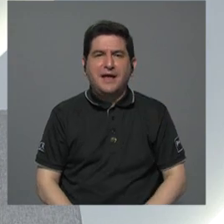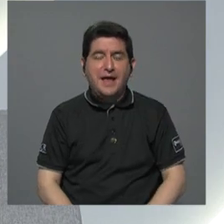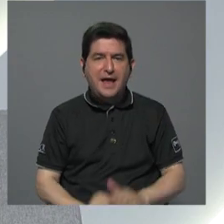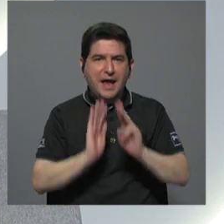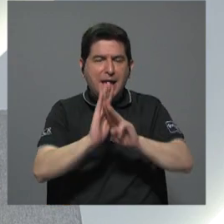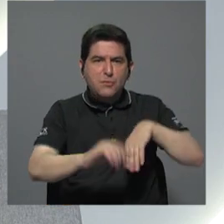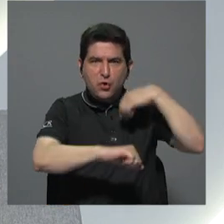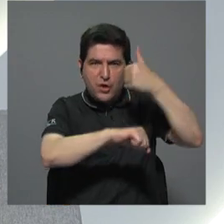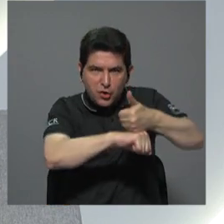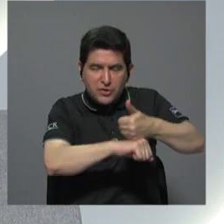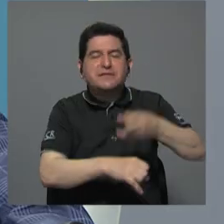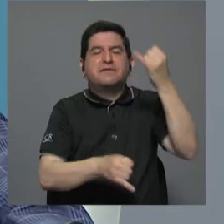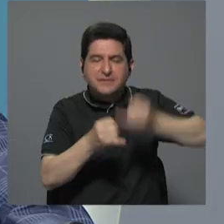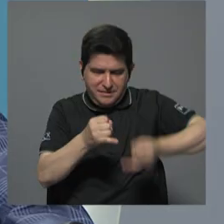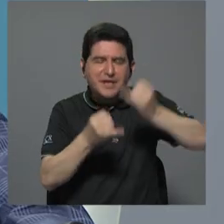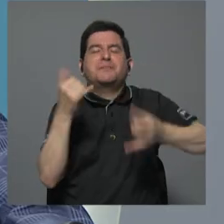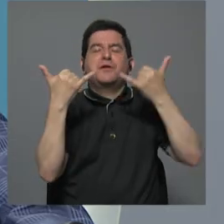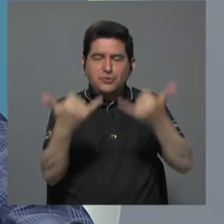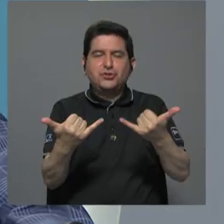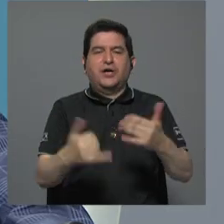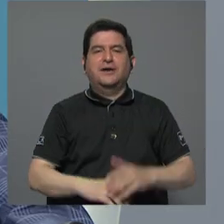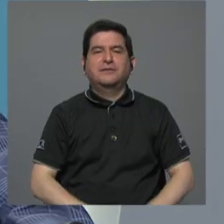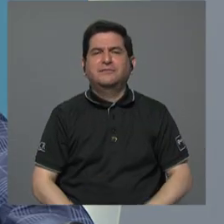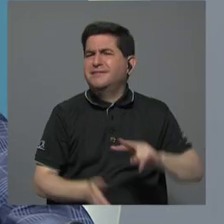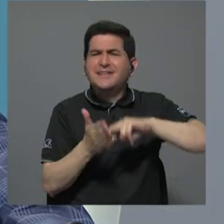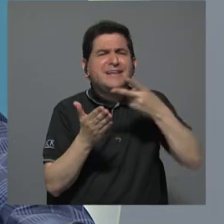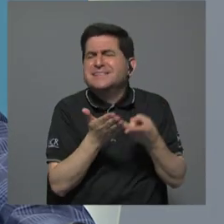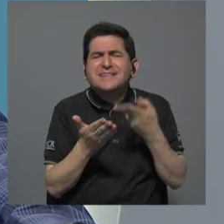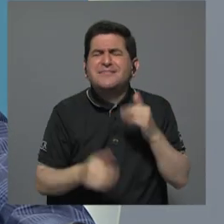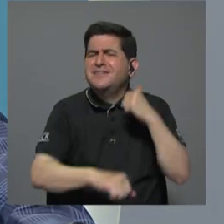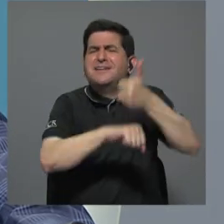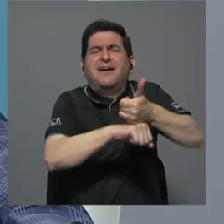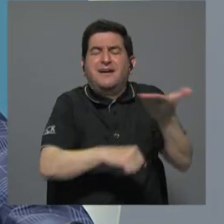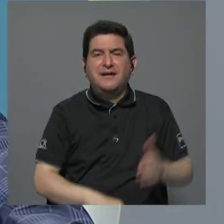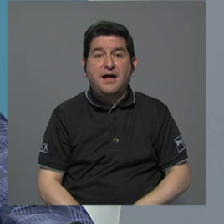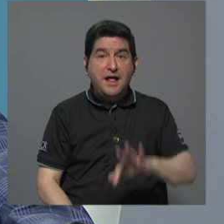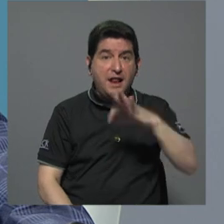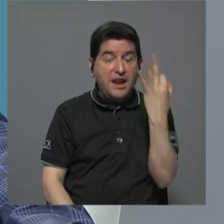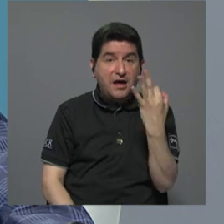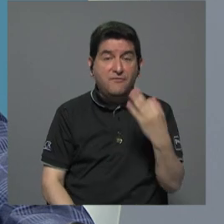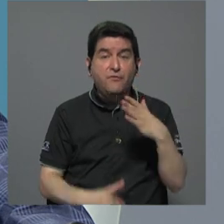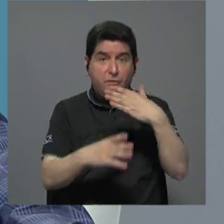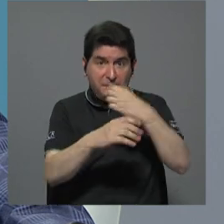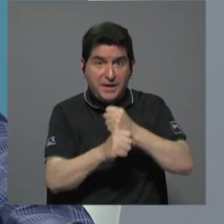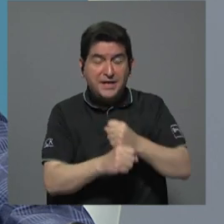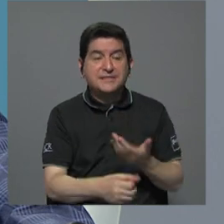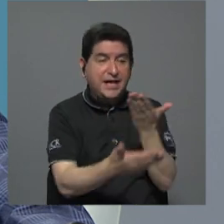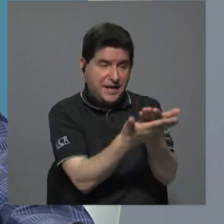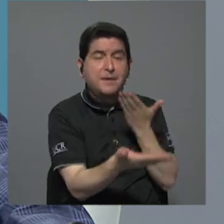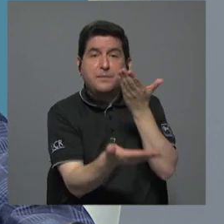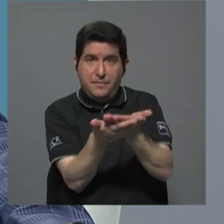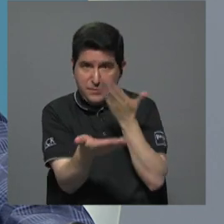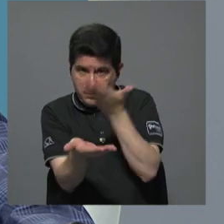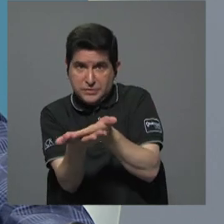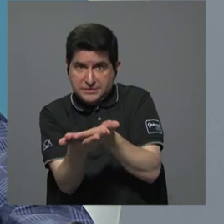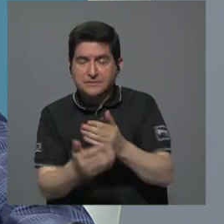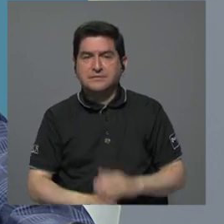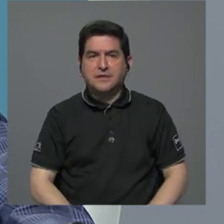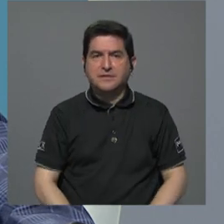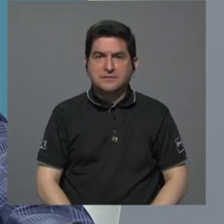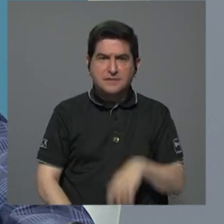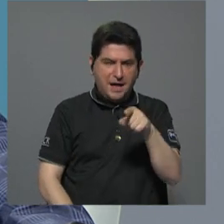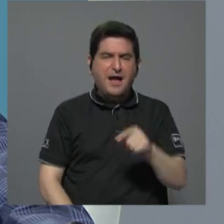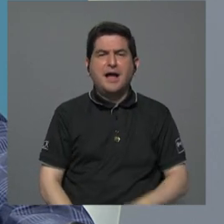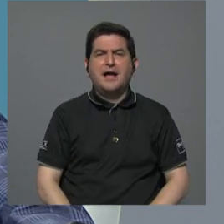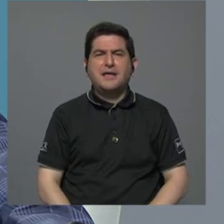asignaciones está agotado. ¿Qué quiere decir asignaciones? La manera en que se llevaron a cabo las licitaciones. Ok. Definitivamente